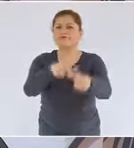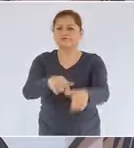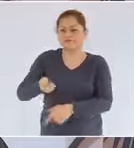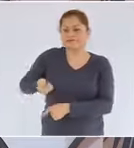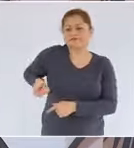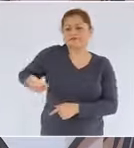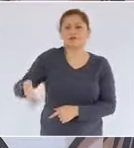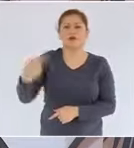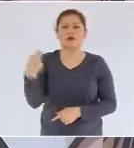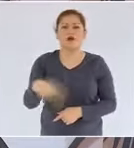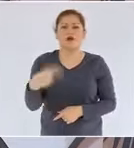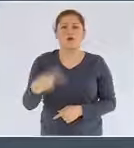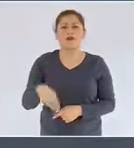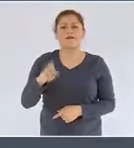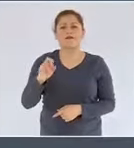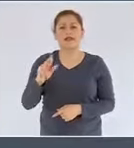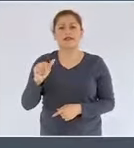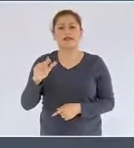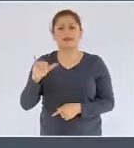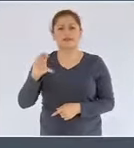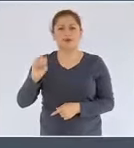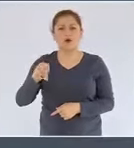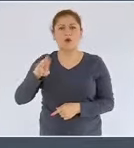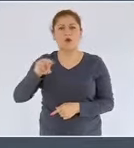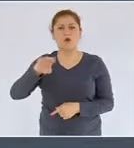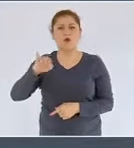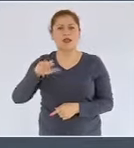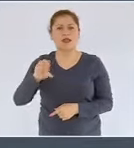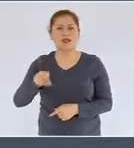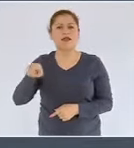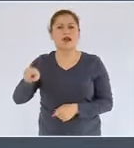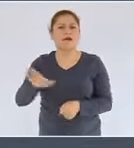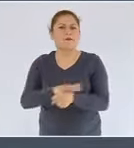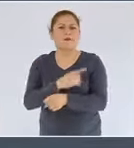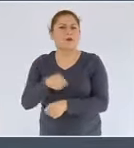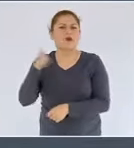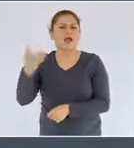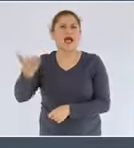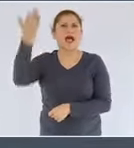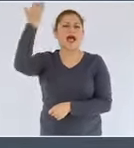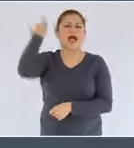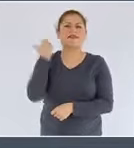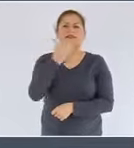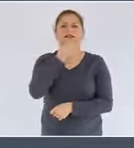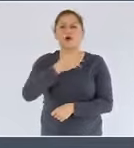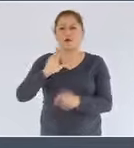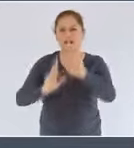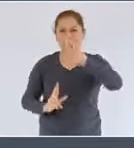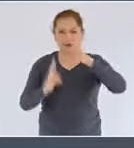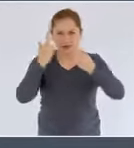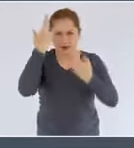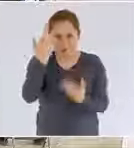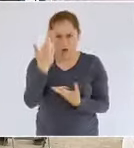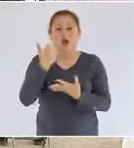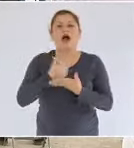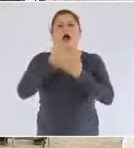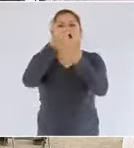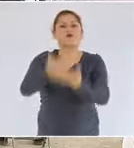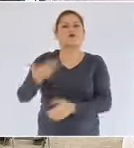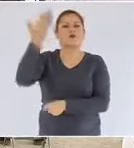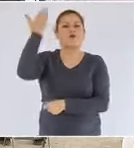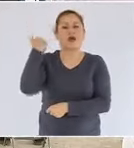J. Mújica, militar e ideólogo revolucionario que participó en el proceso de la expropiación